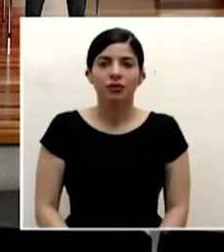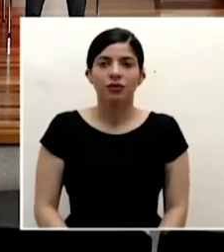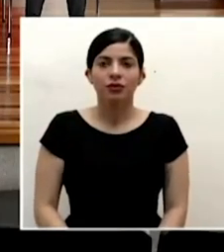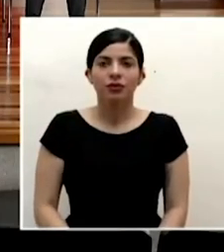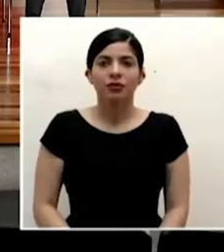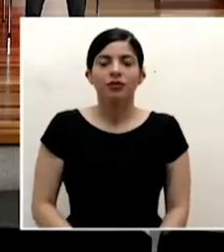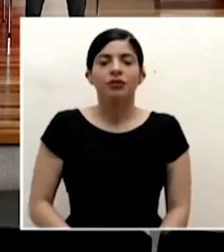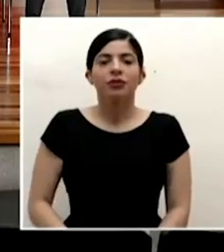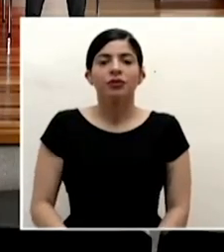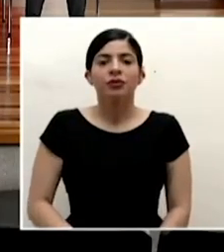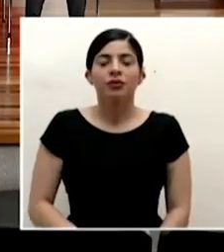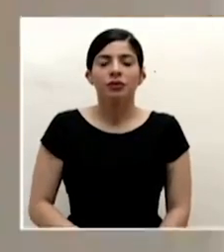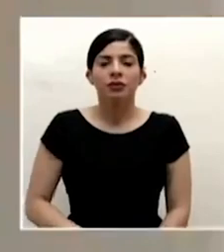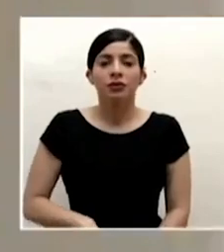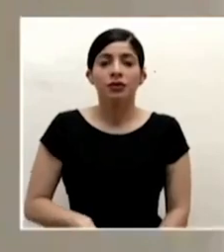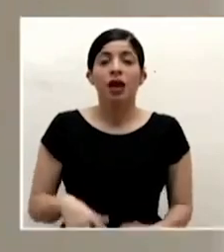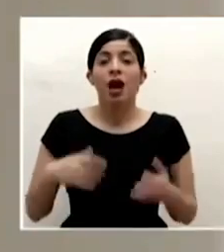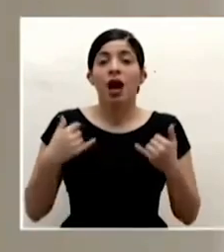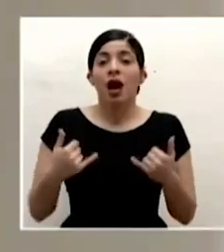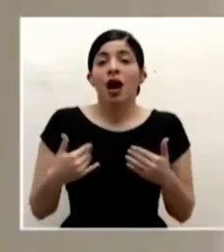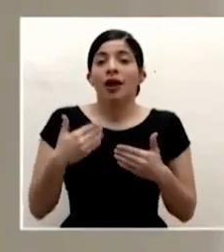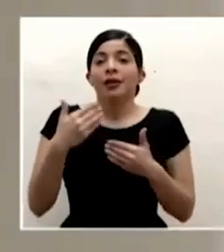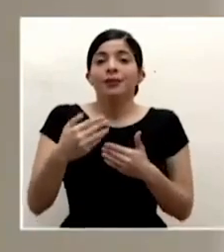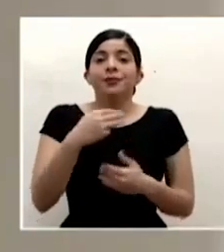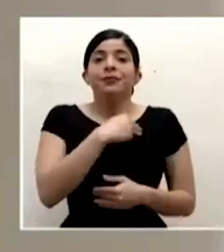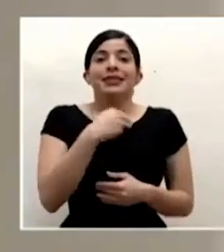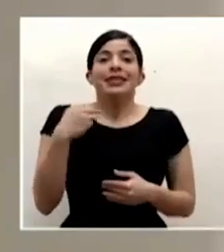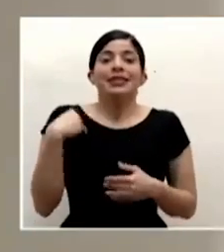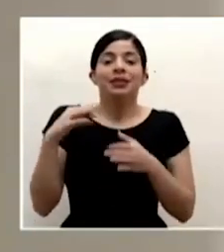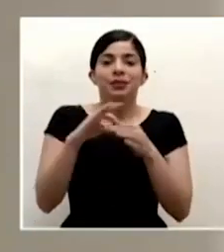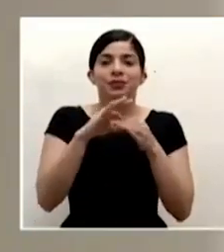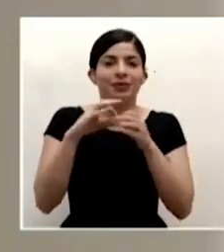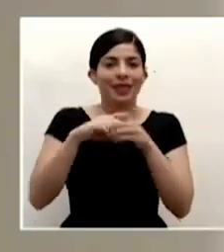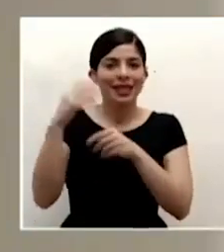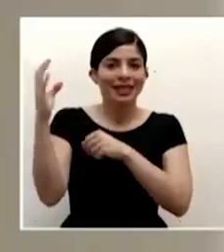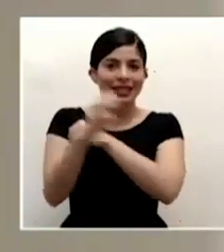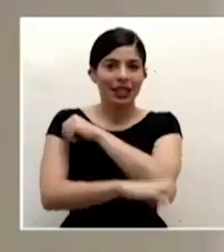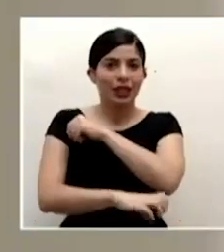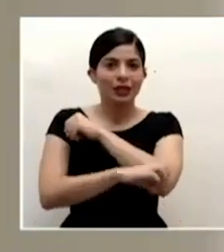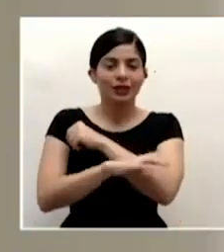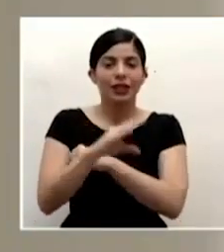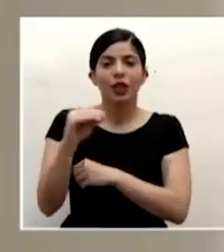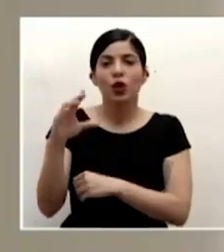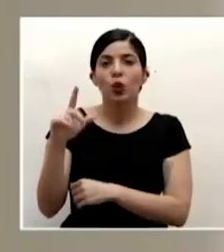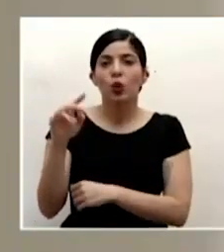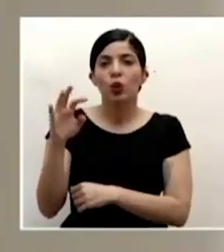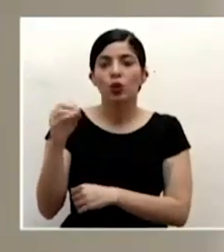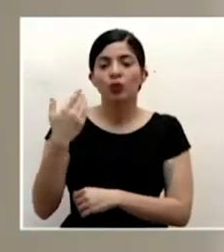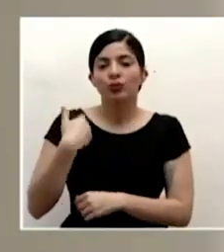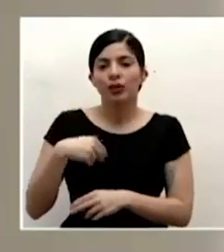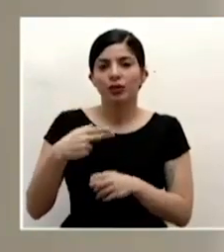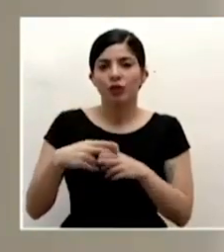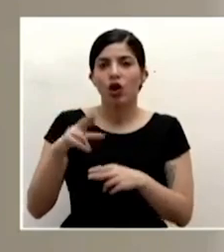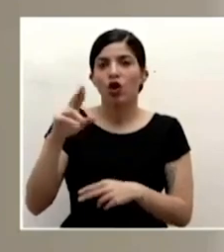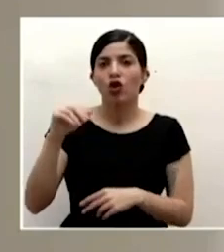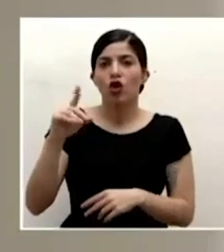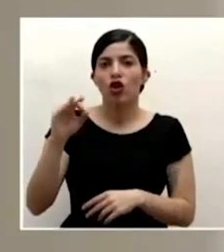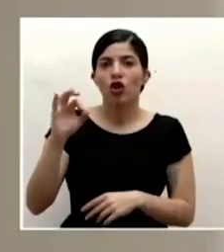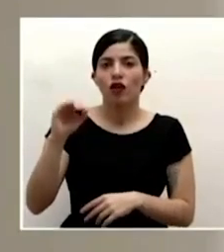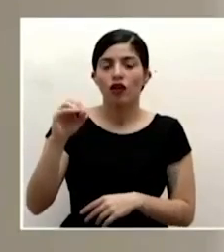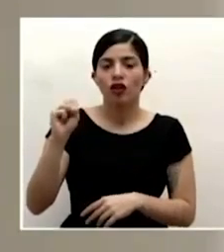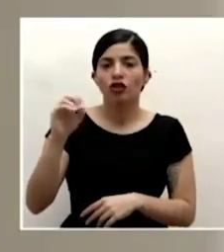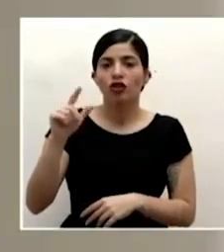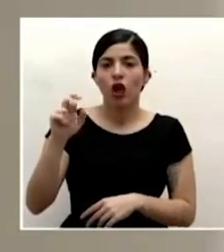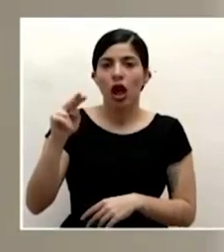a continuación el ministro de relaciones exteriores y culto el señor rodolfo solano ofrecerá un balance sobre el trabajo